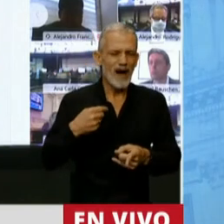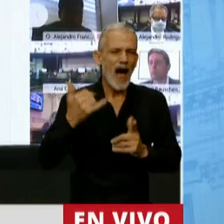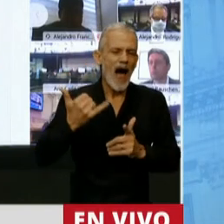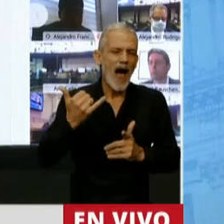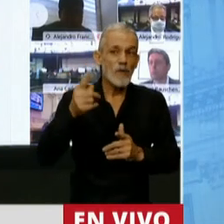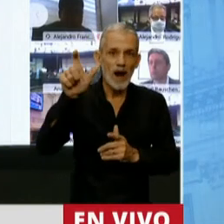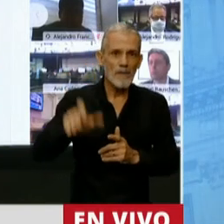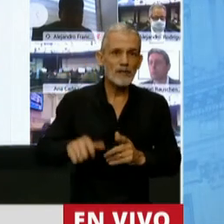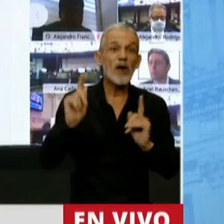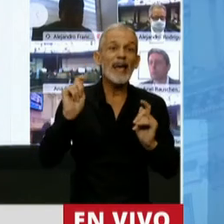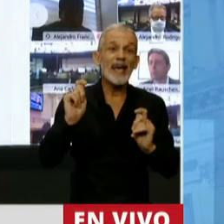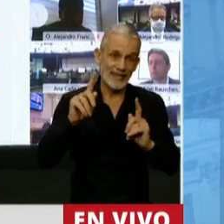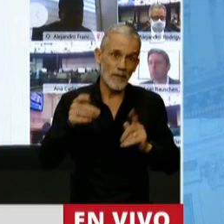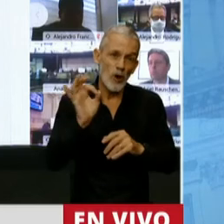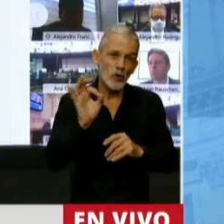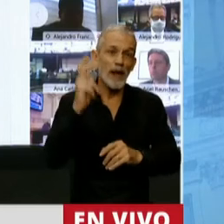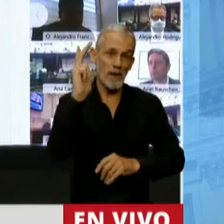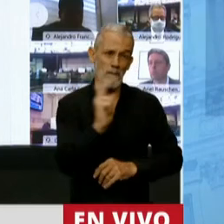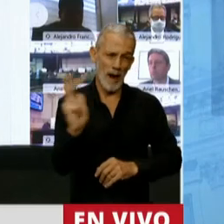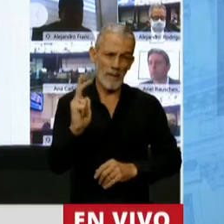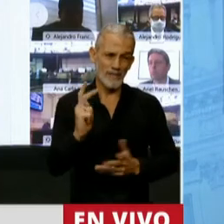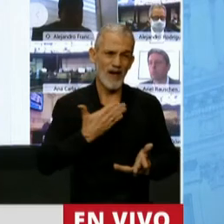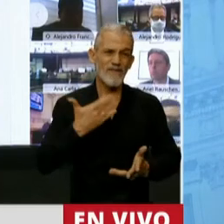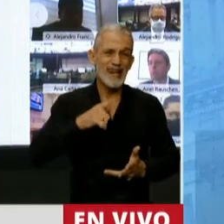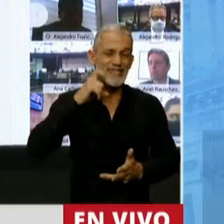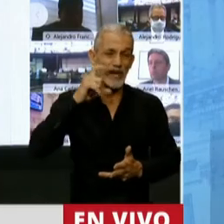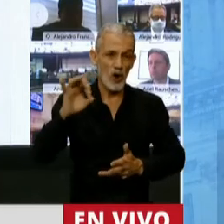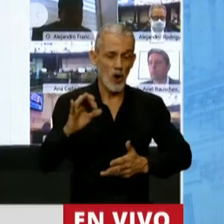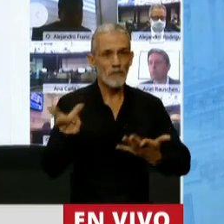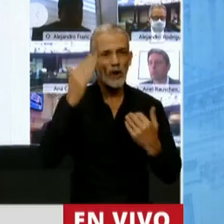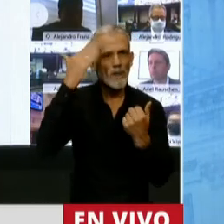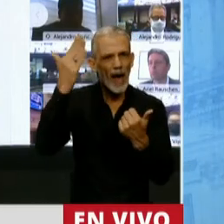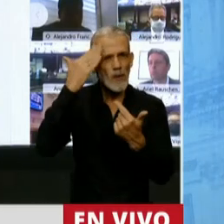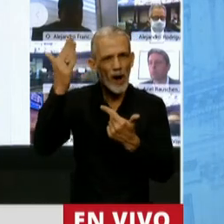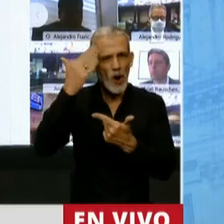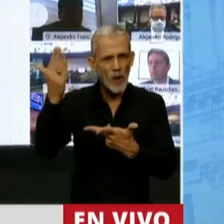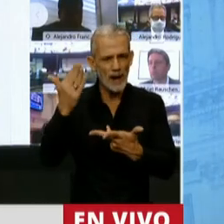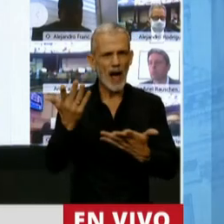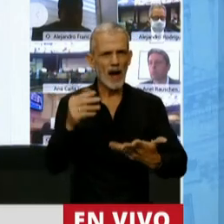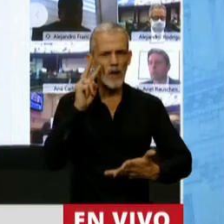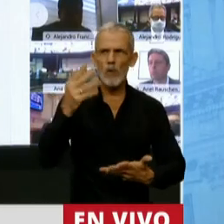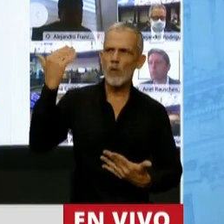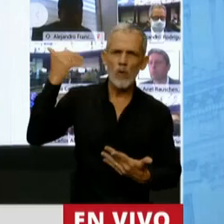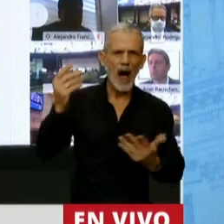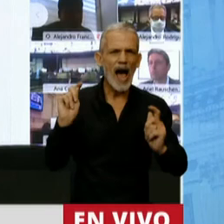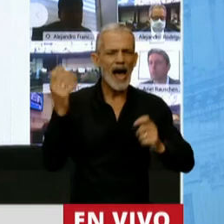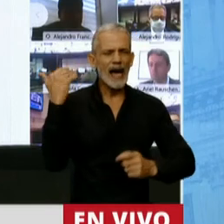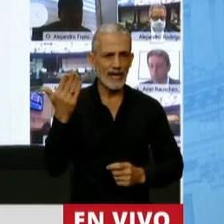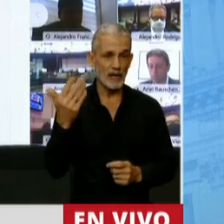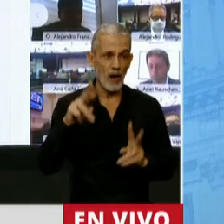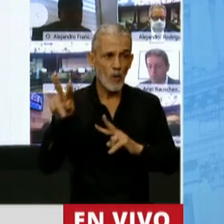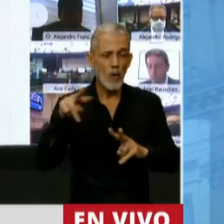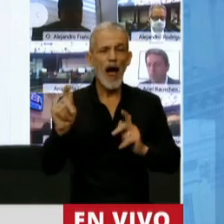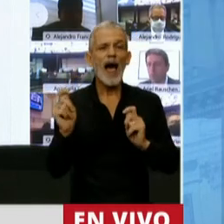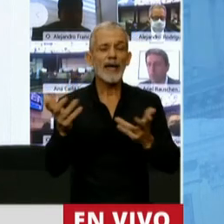tengamos al Papa Francisco. Yo me pregunto, cuando les toca homenajear, cuando miran para atrás, ¿a quién buscan? Bueno,